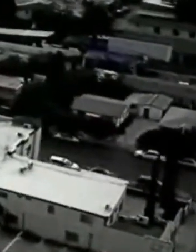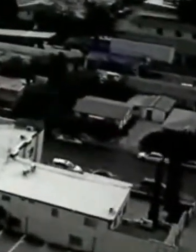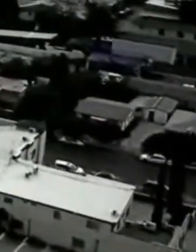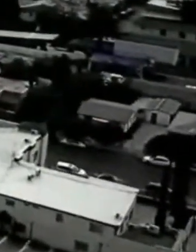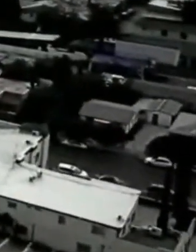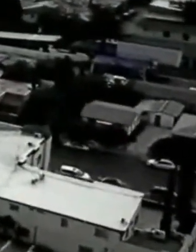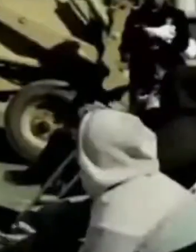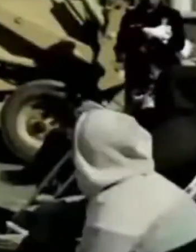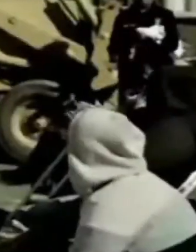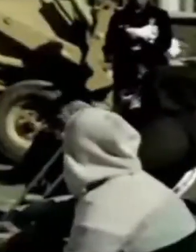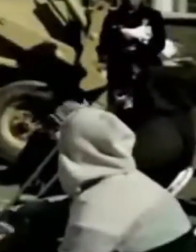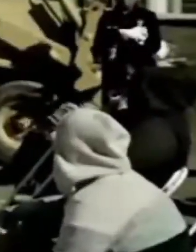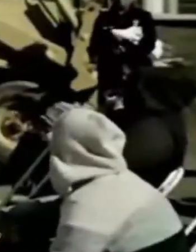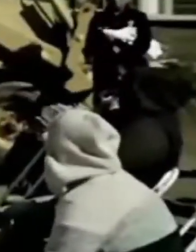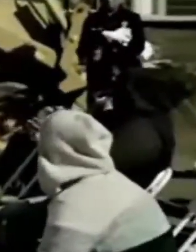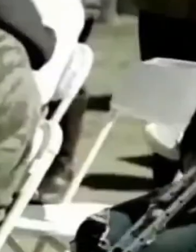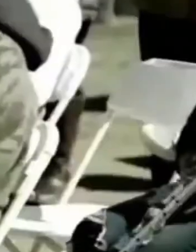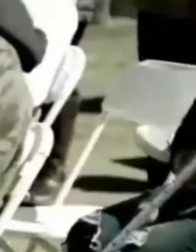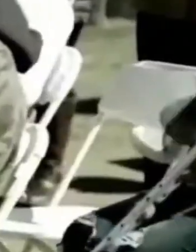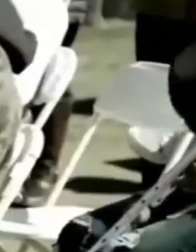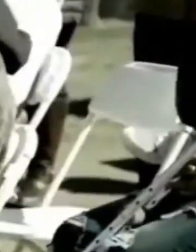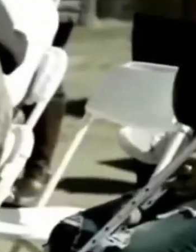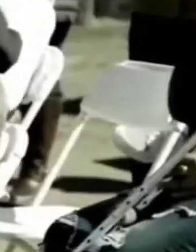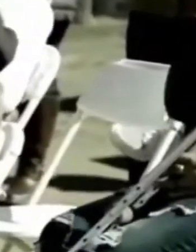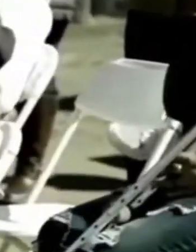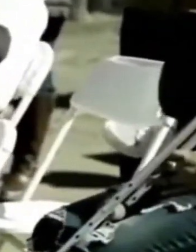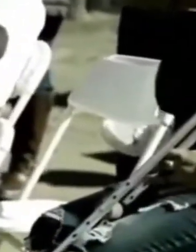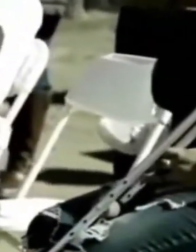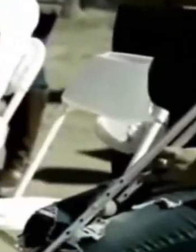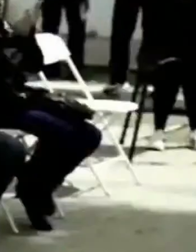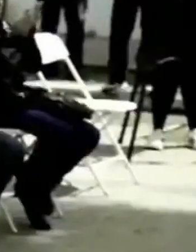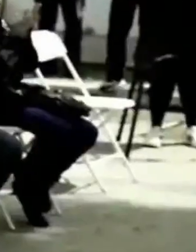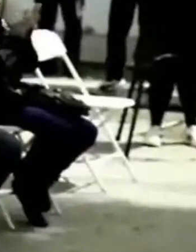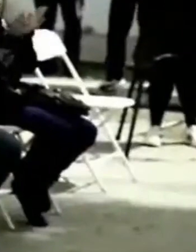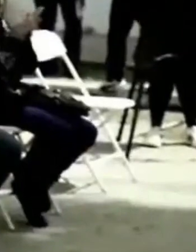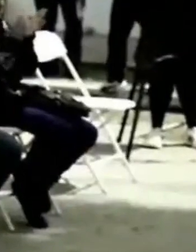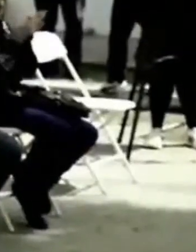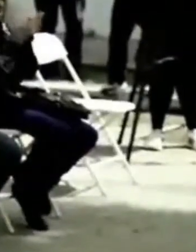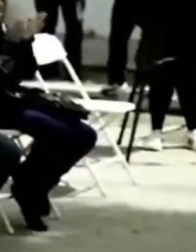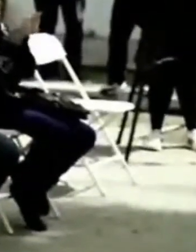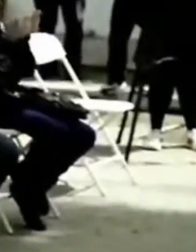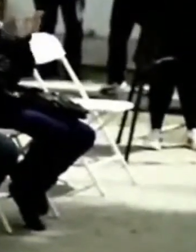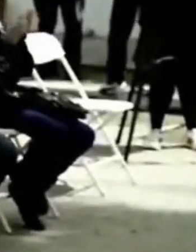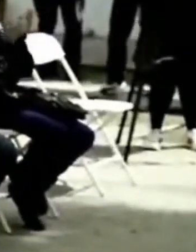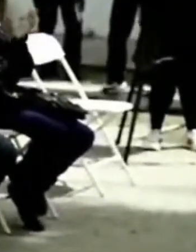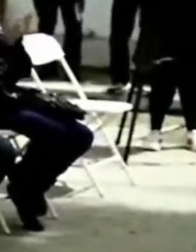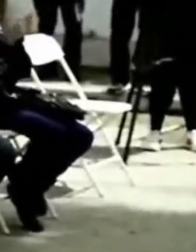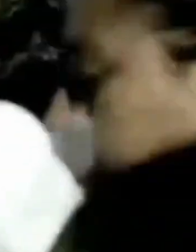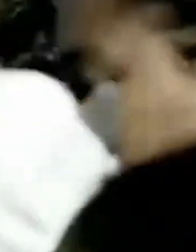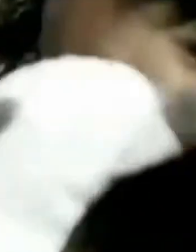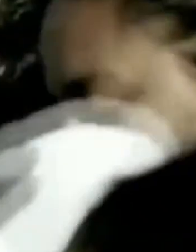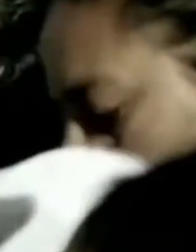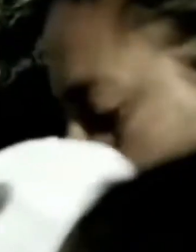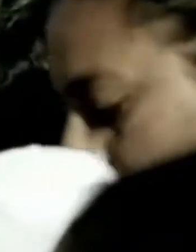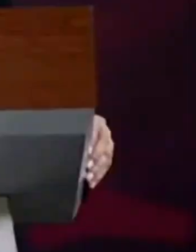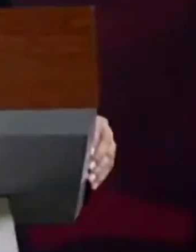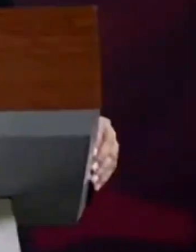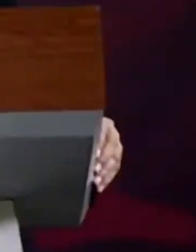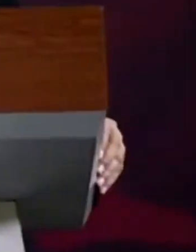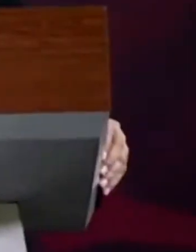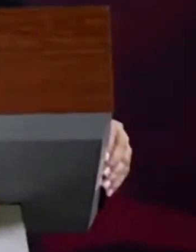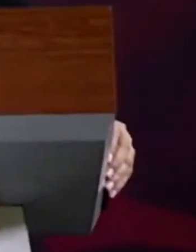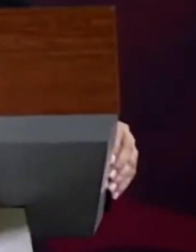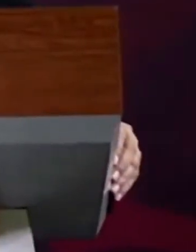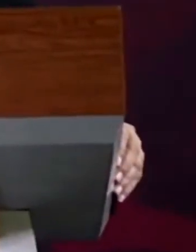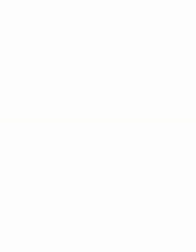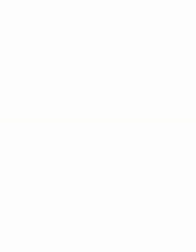en esos lugares sino a dar seguridad a la población y tranquilidad patrimonial a las familias que por necesidad adquirieron este tipo de